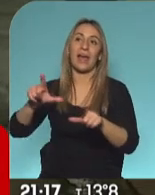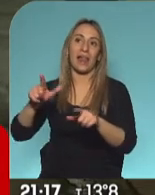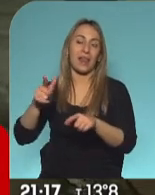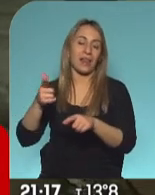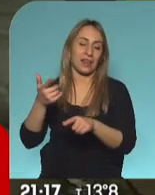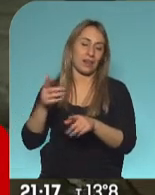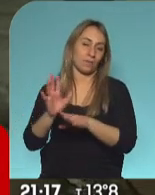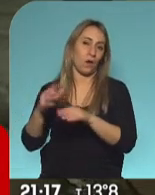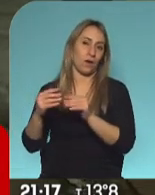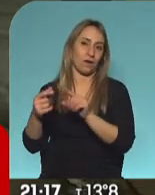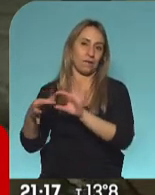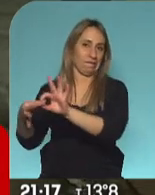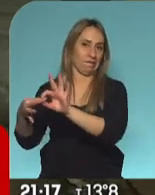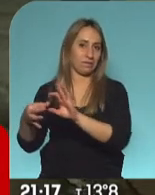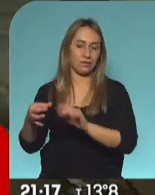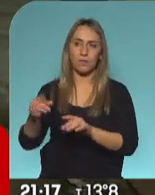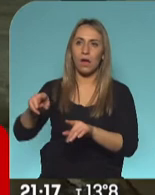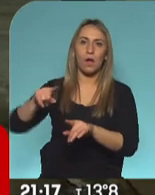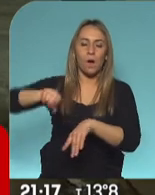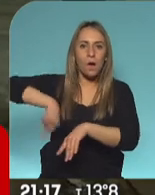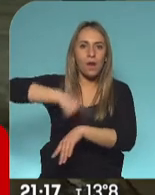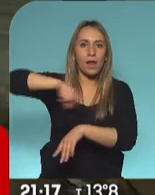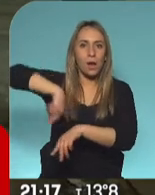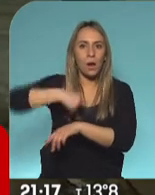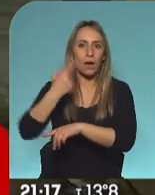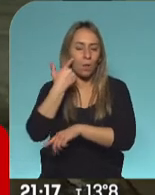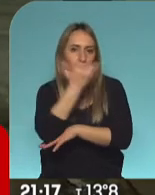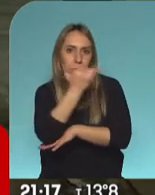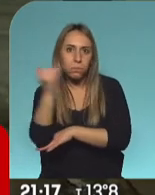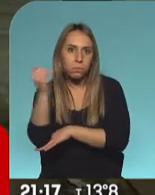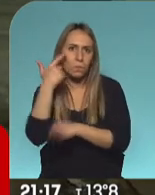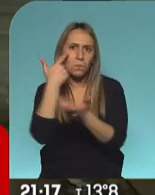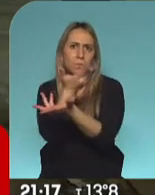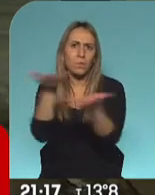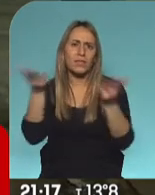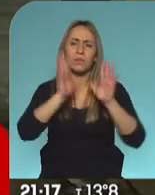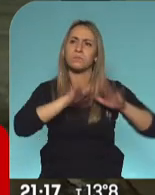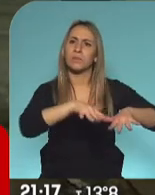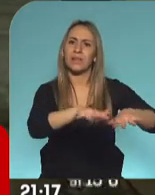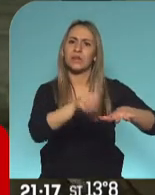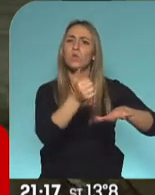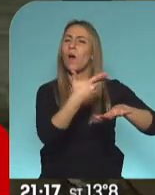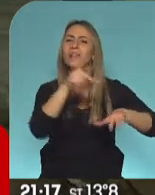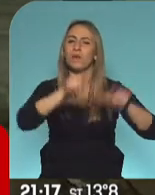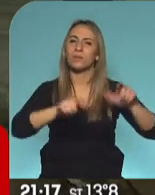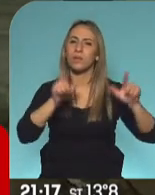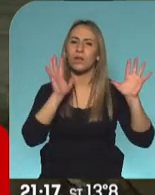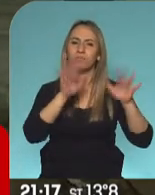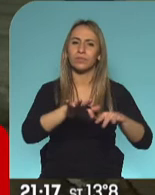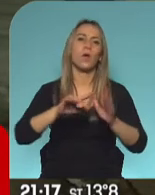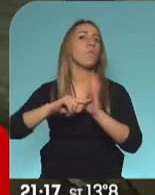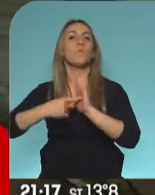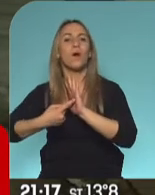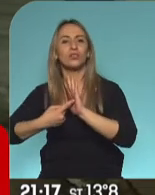y demás, y se pasaron horas y horas gozando y gozando una marcha. ¿Cuánta gente se habrá movilizado en Buenos Aires hoy